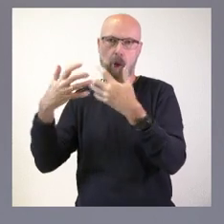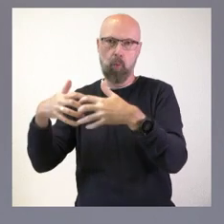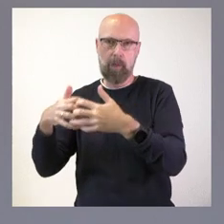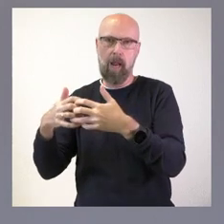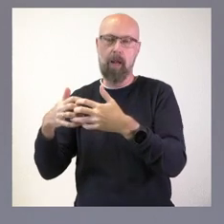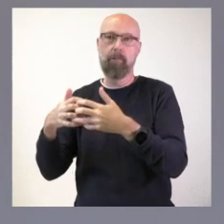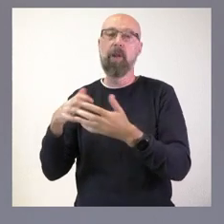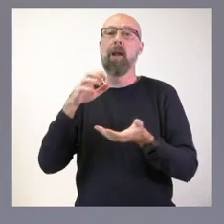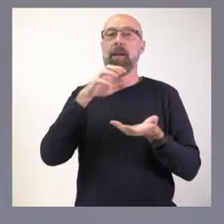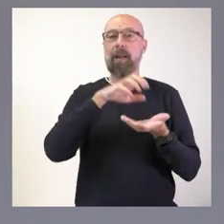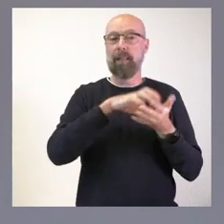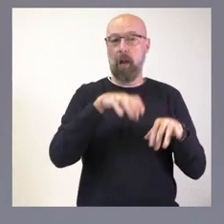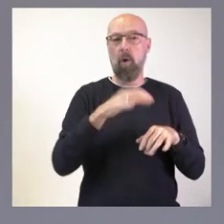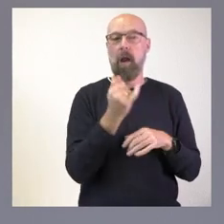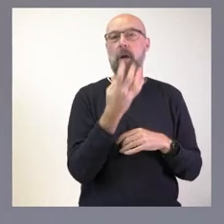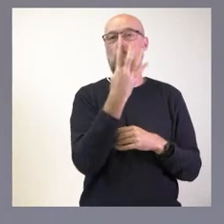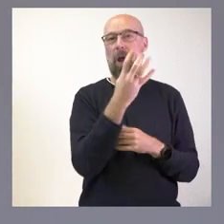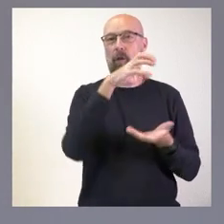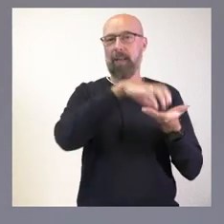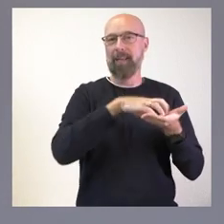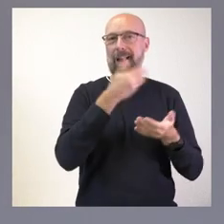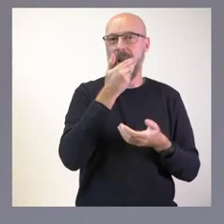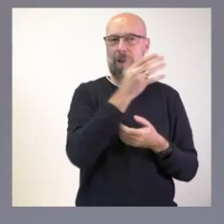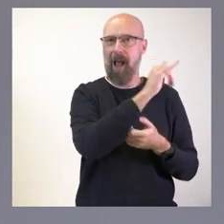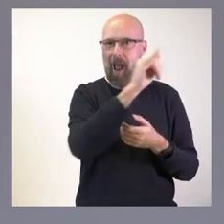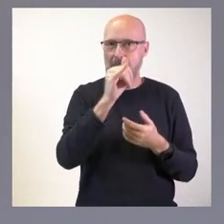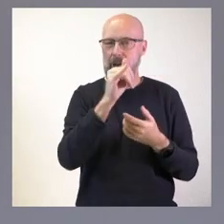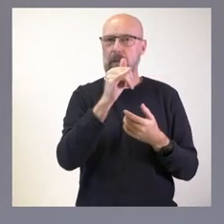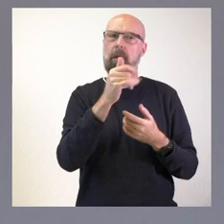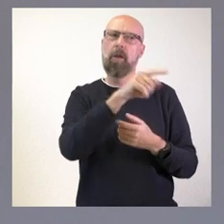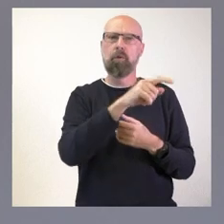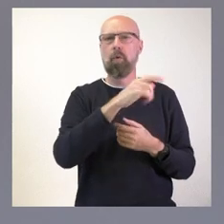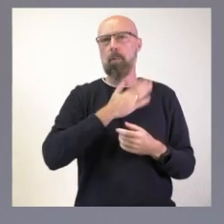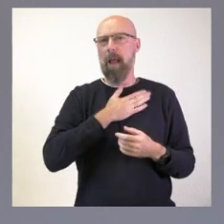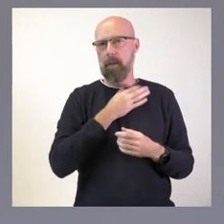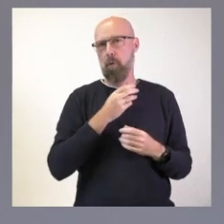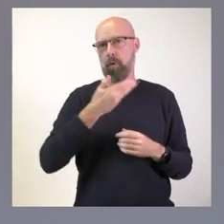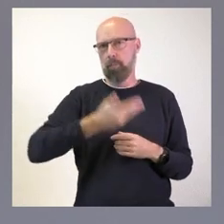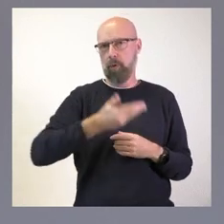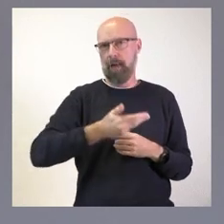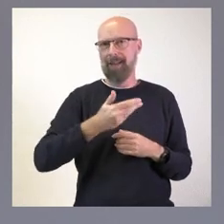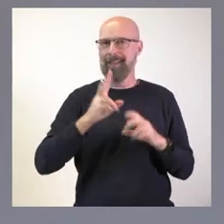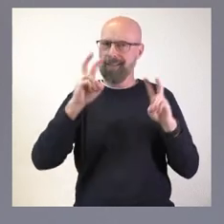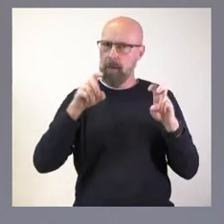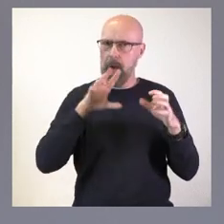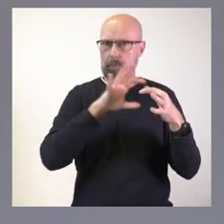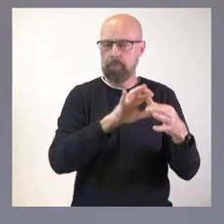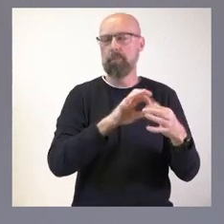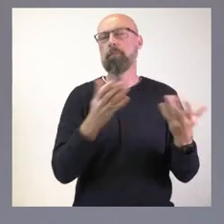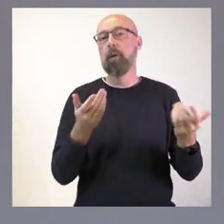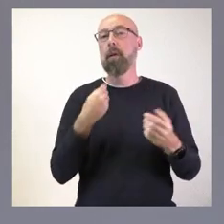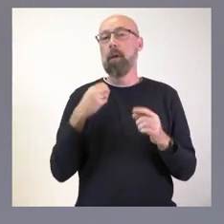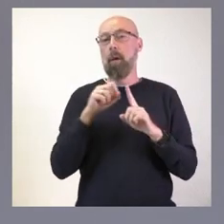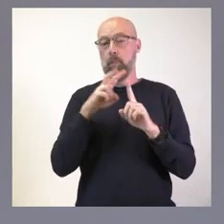centrales térmicas, un patrimonio industrial relevante en torno a este sector y desde el punto de vista